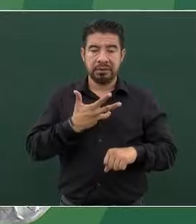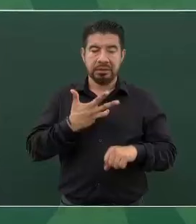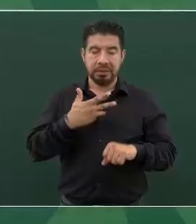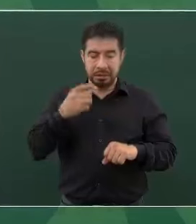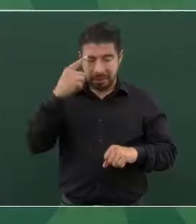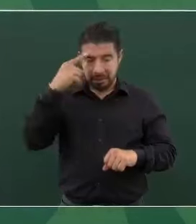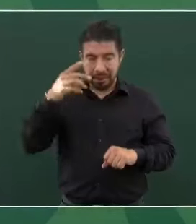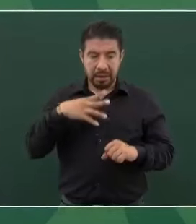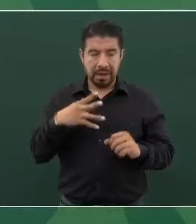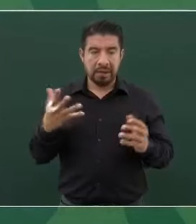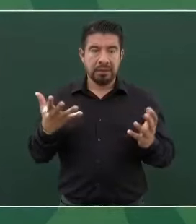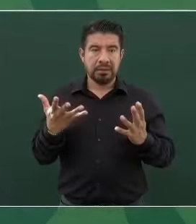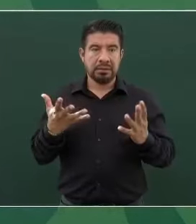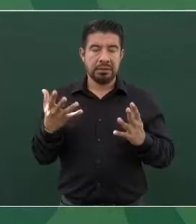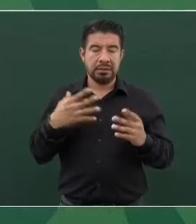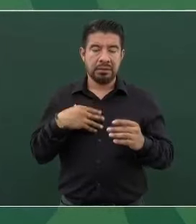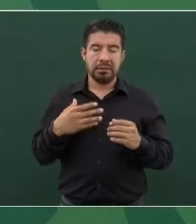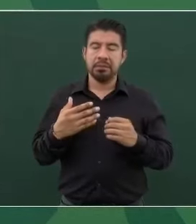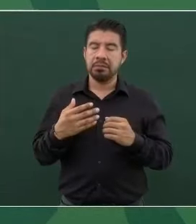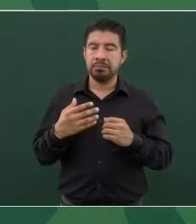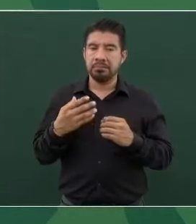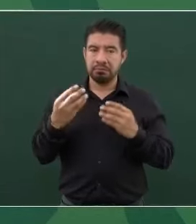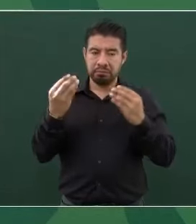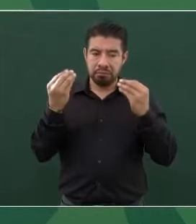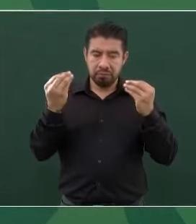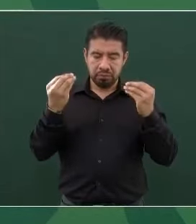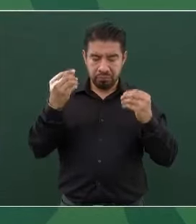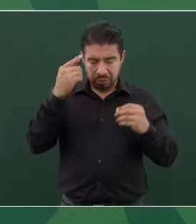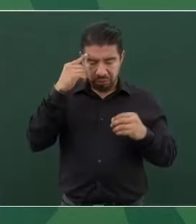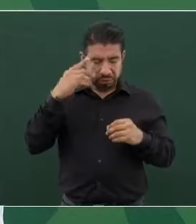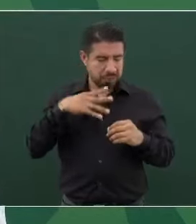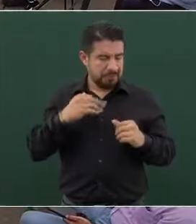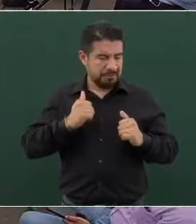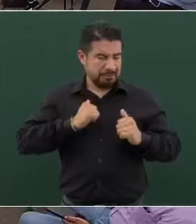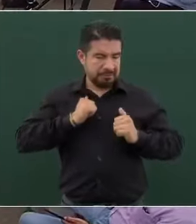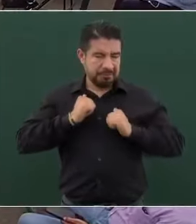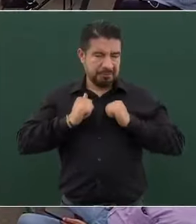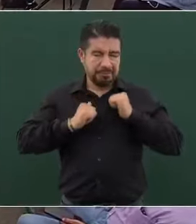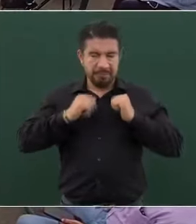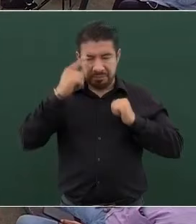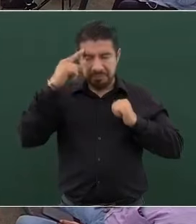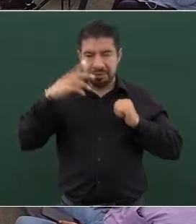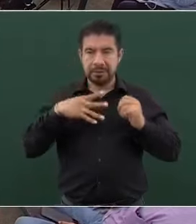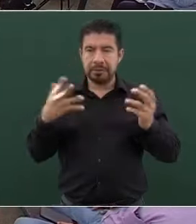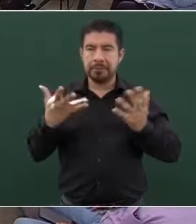con los asesinatos y con el dolor humano.